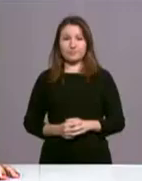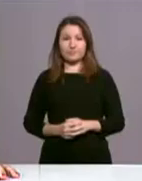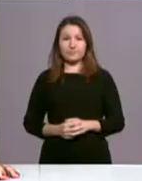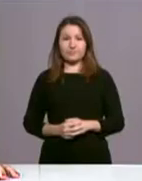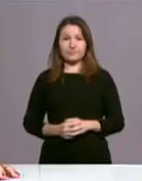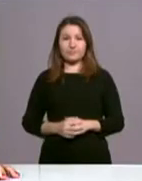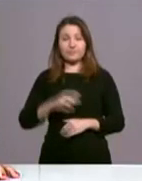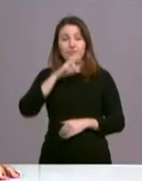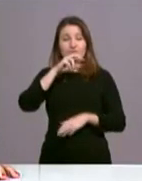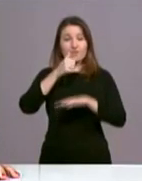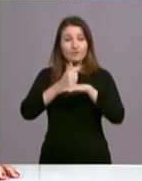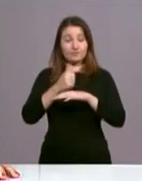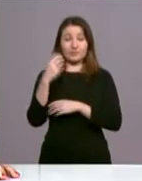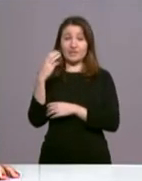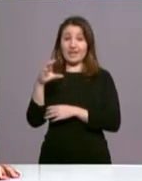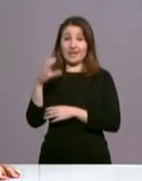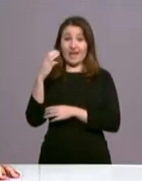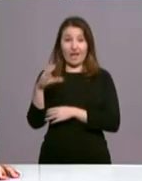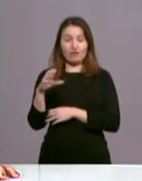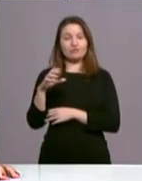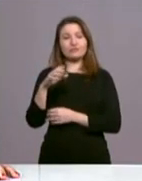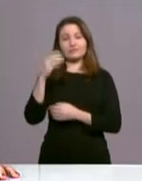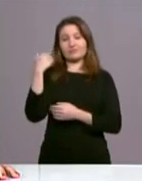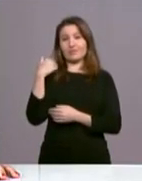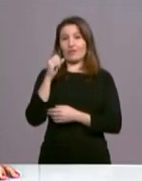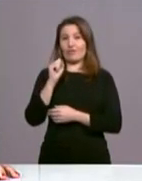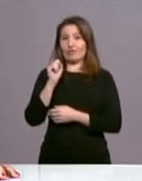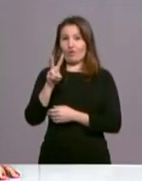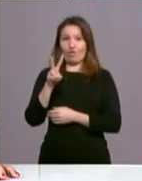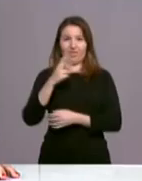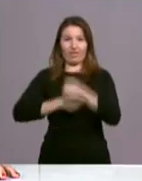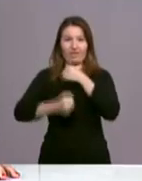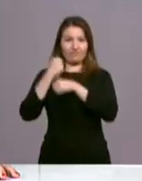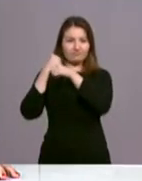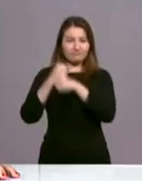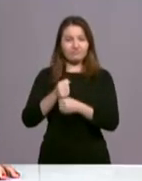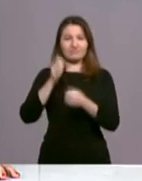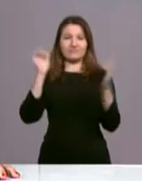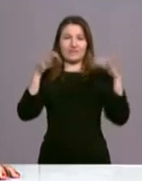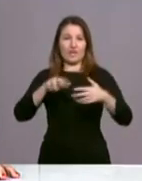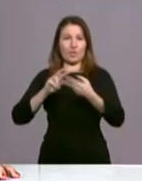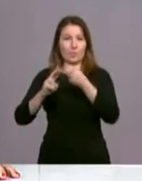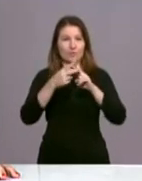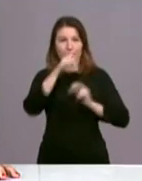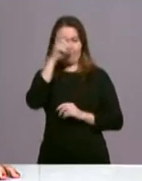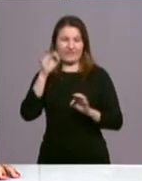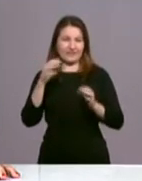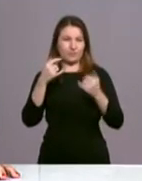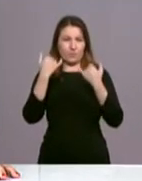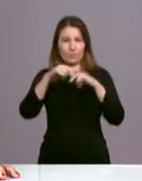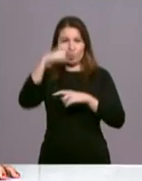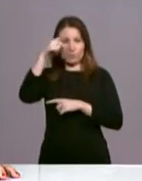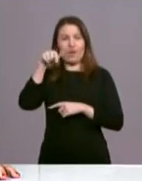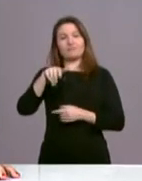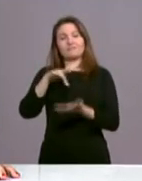El arzobispo de Madrid, monseñor Carlos Osoro, clausuró la decimosegunda edición de Encuentro Madrid. Un evento cultural organizado por personas